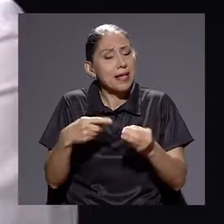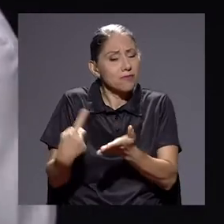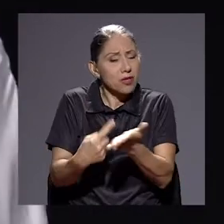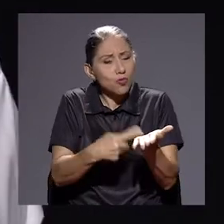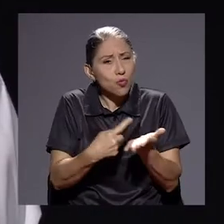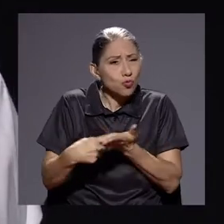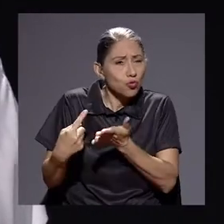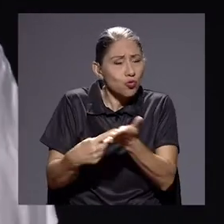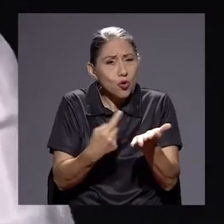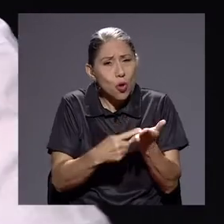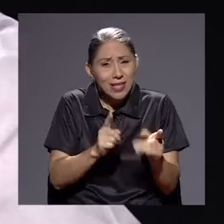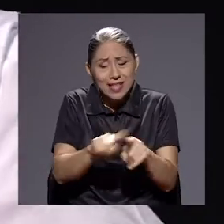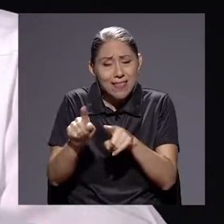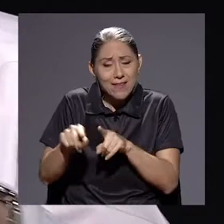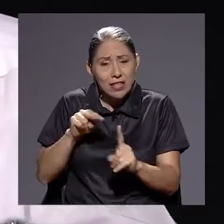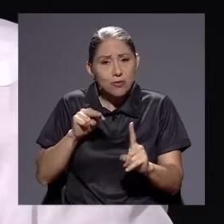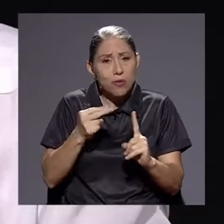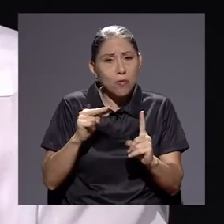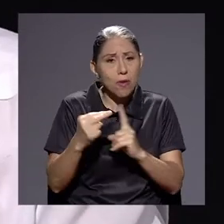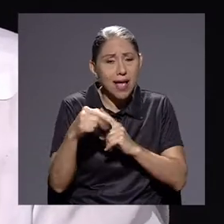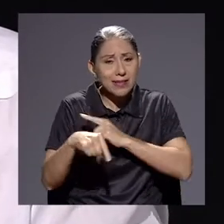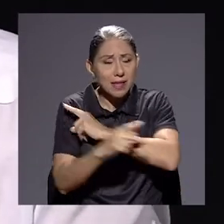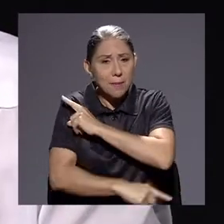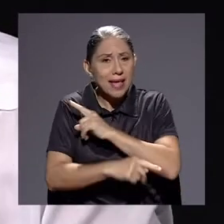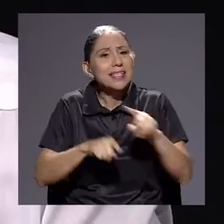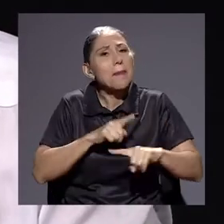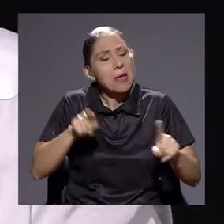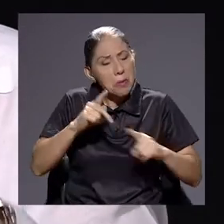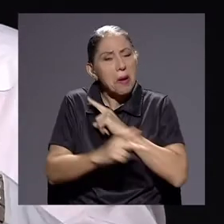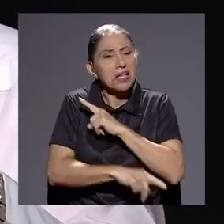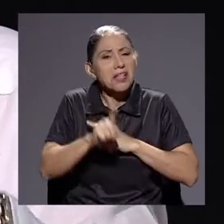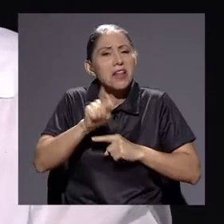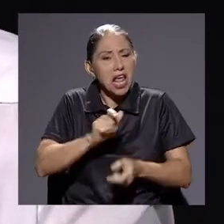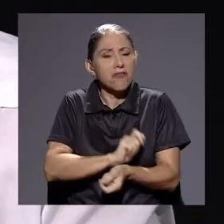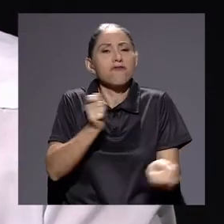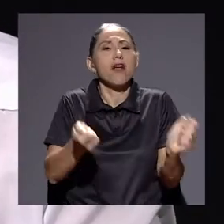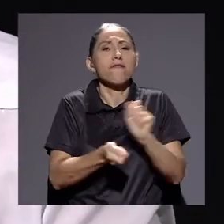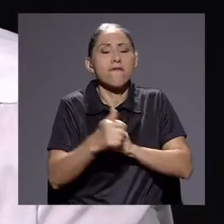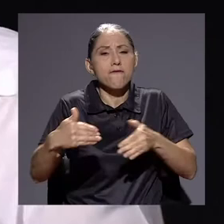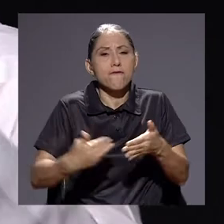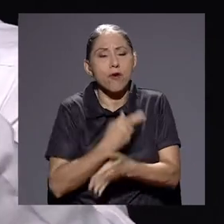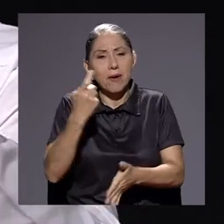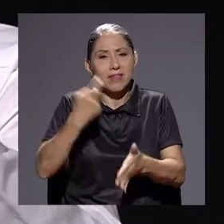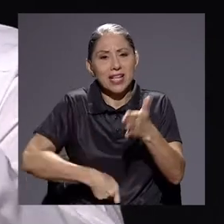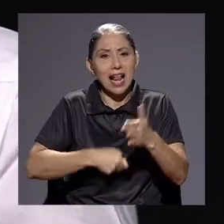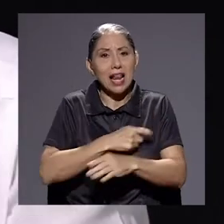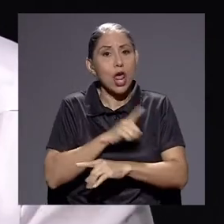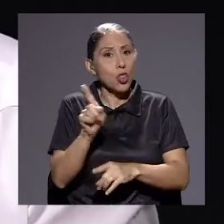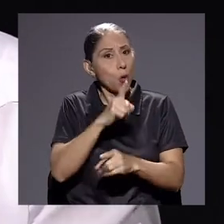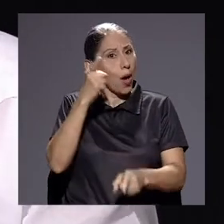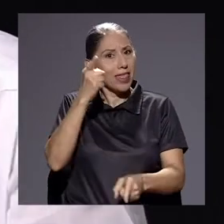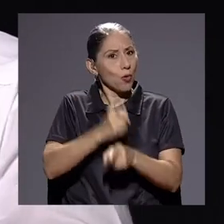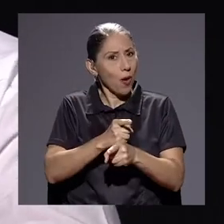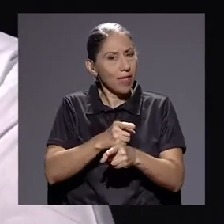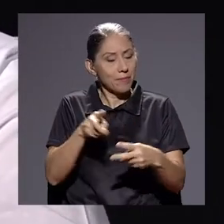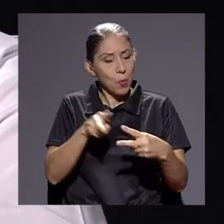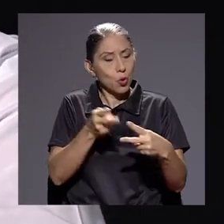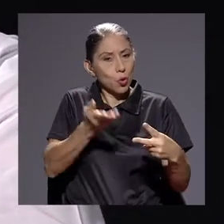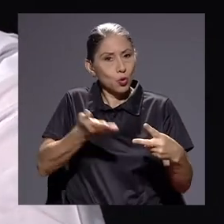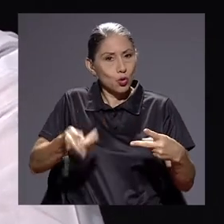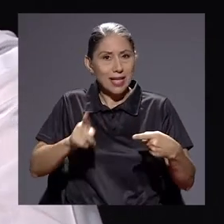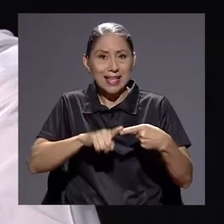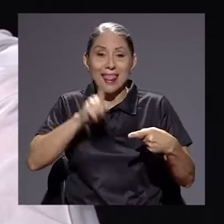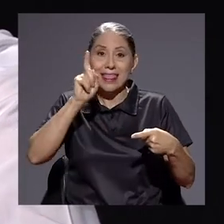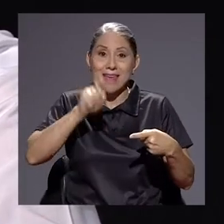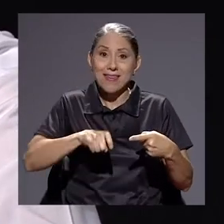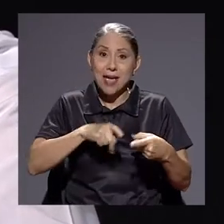izquierda, más a la derecha de este país, pero el país tenía que hacer reforma fiscal, que no fue la adecuada posiblemente, en dos sentidos. Tenía que tributar